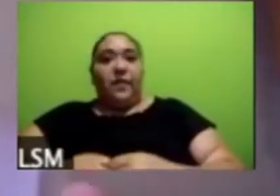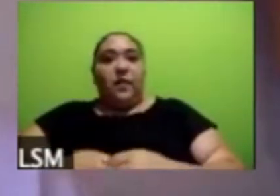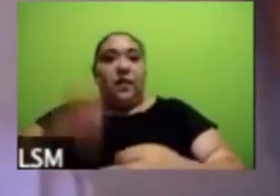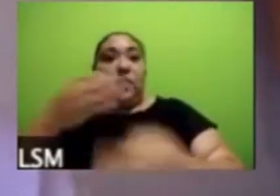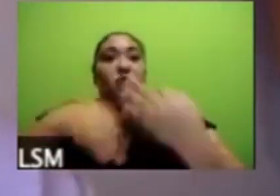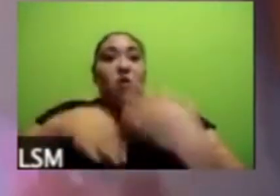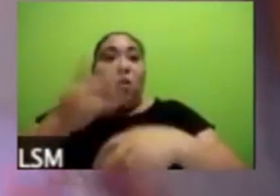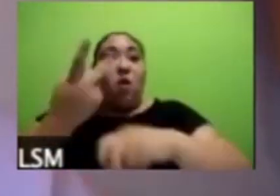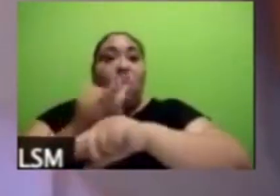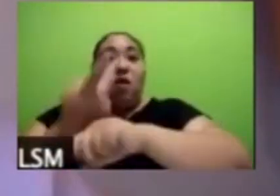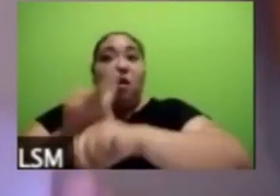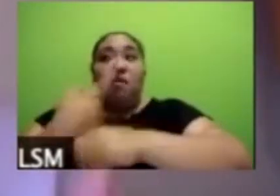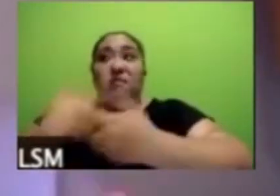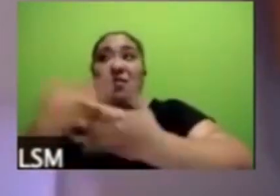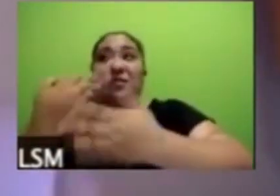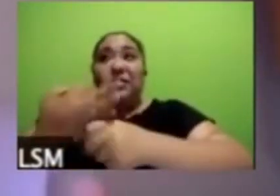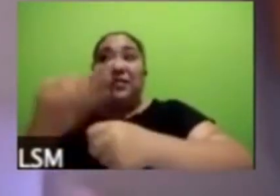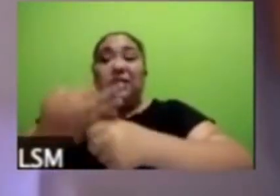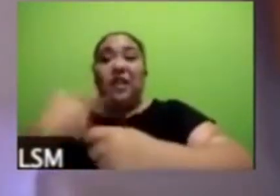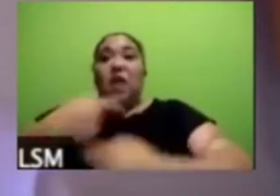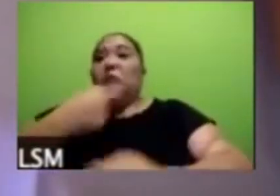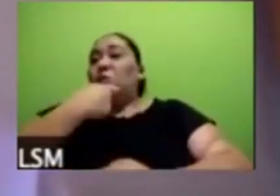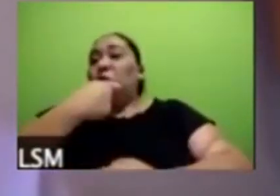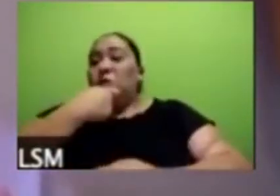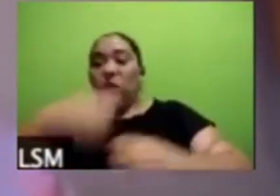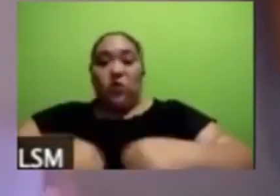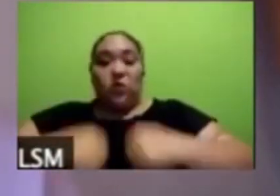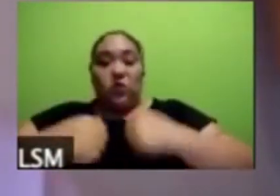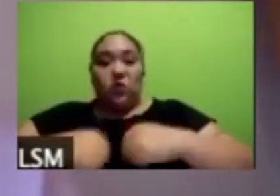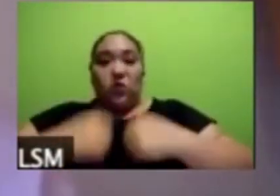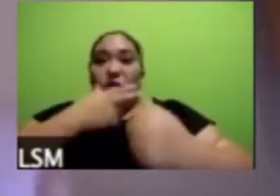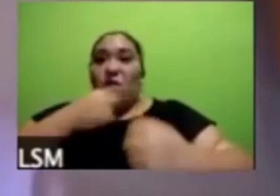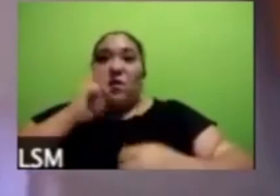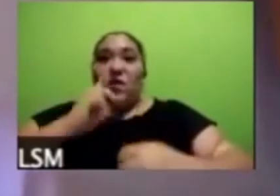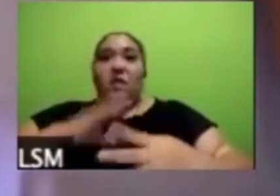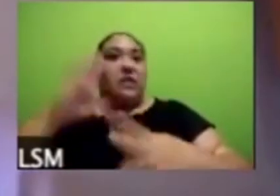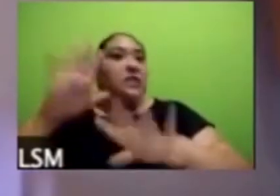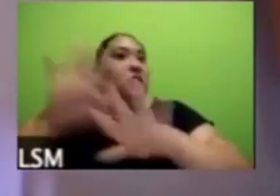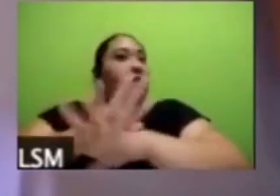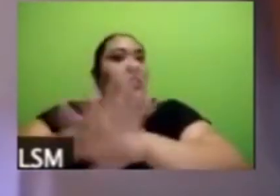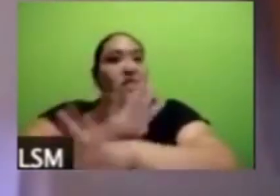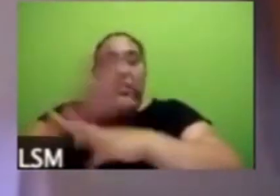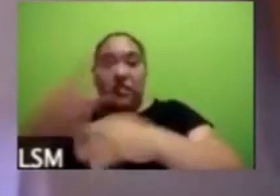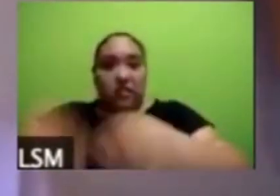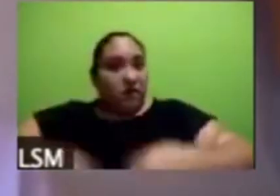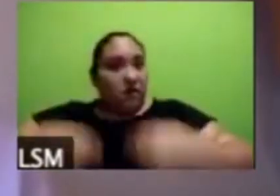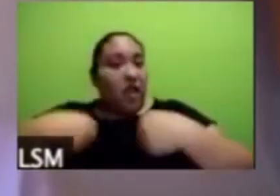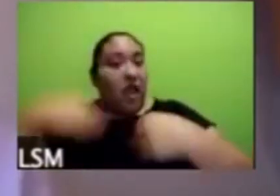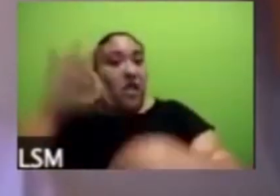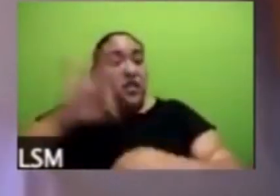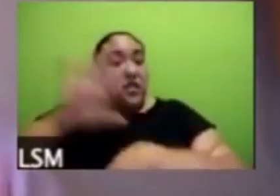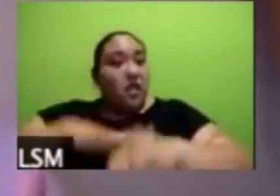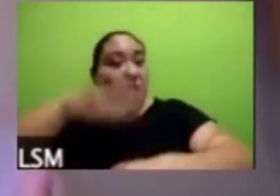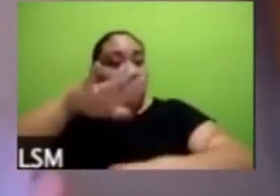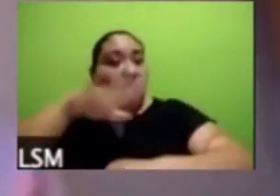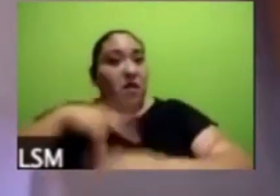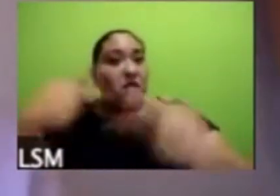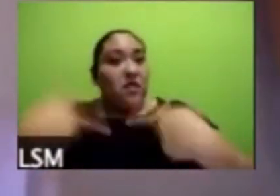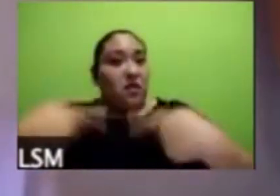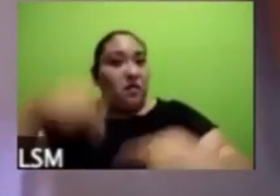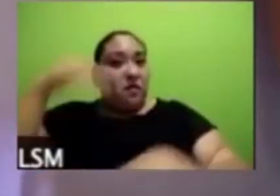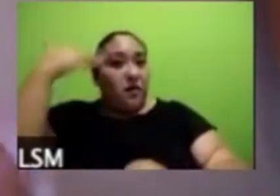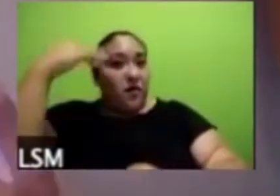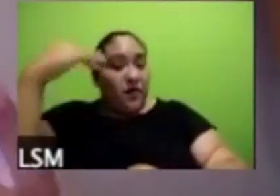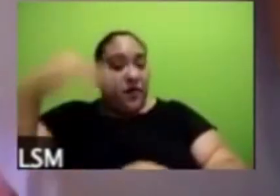vida totalmente quizá más que a mucha población adulta y el otro es qué nos dice esto del sistema de